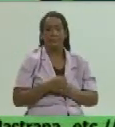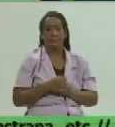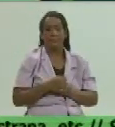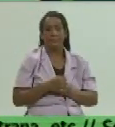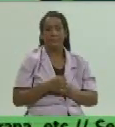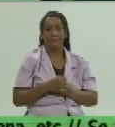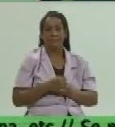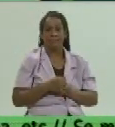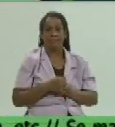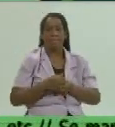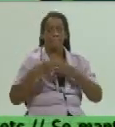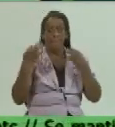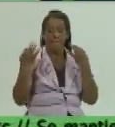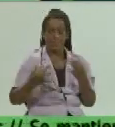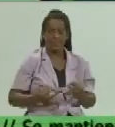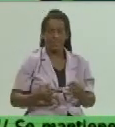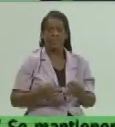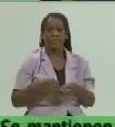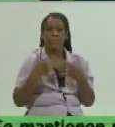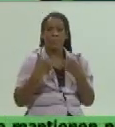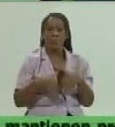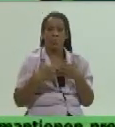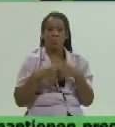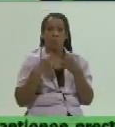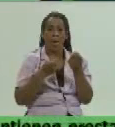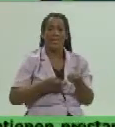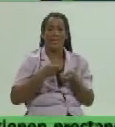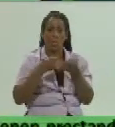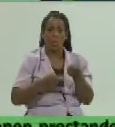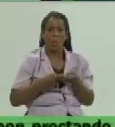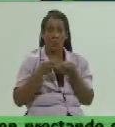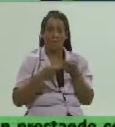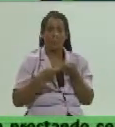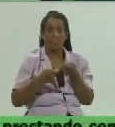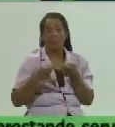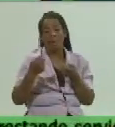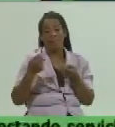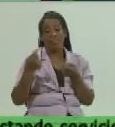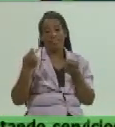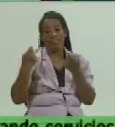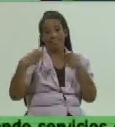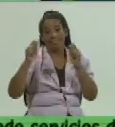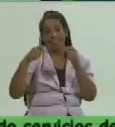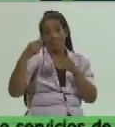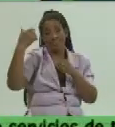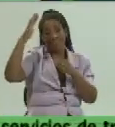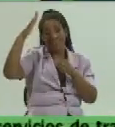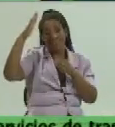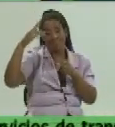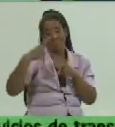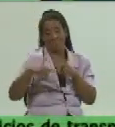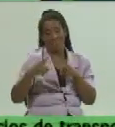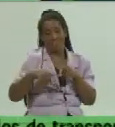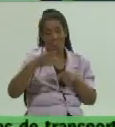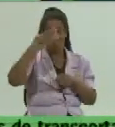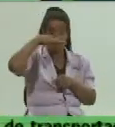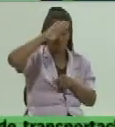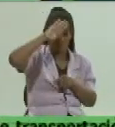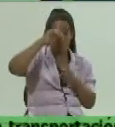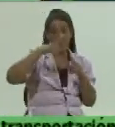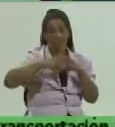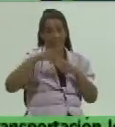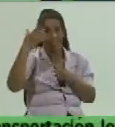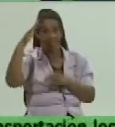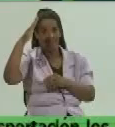presencia de nuestros productos agrícolas también de cara a la exportación dentro y fuera de frontera porque es la única manera que tiene